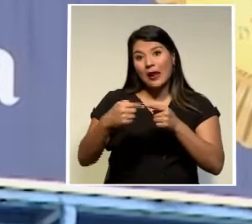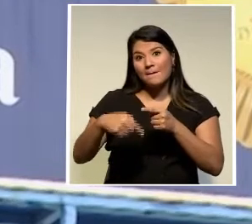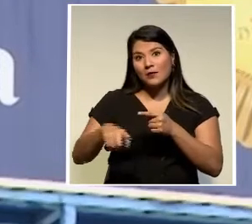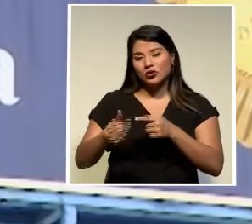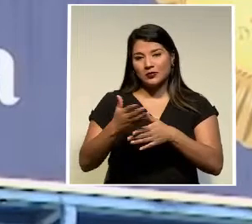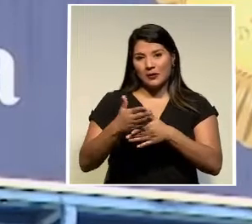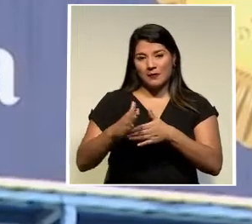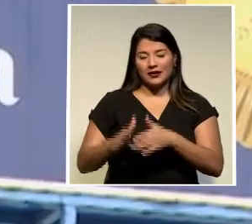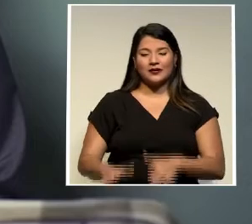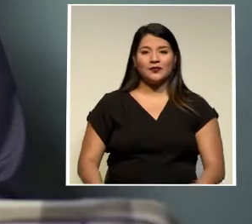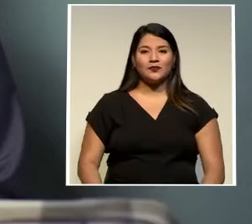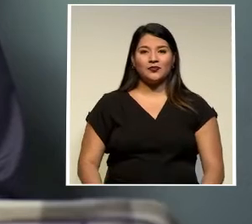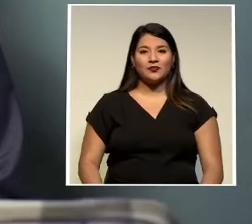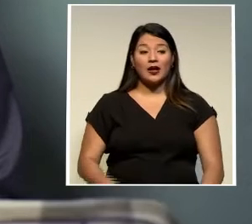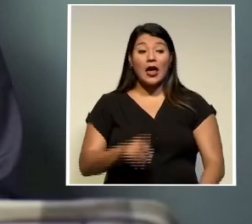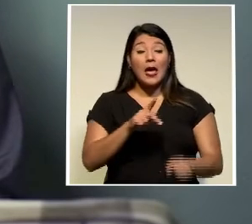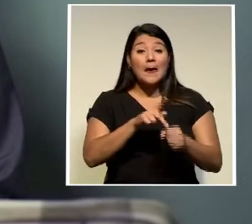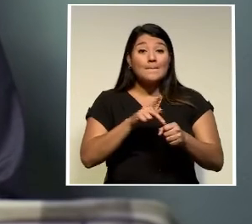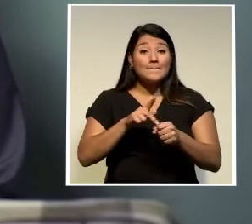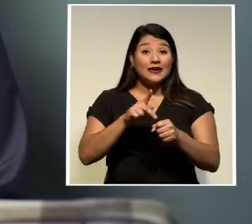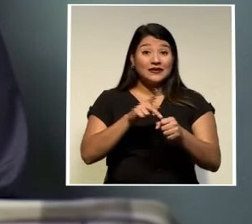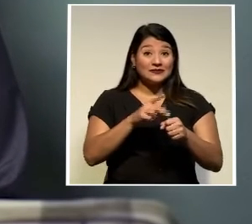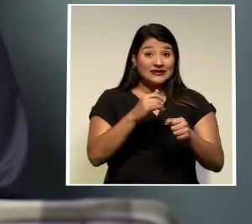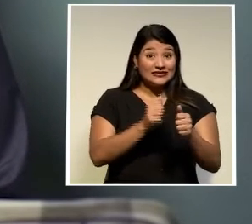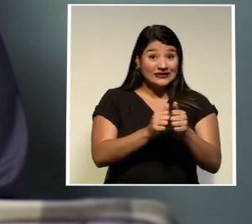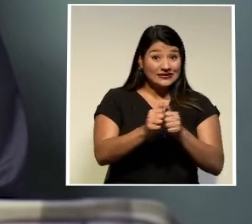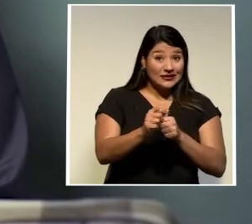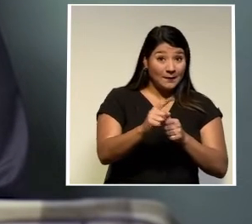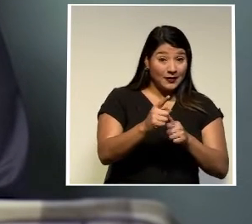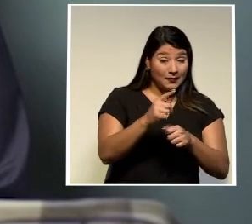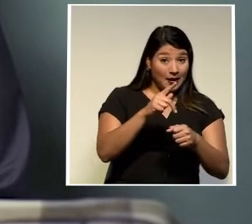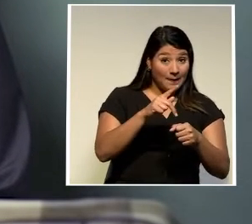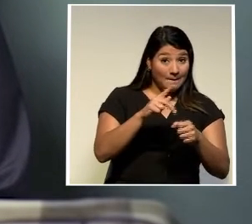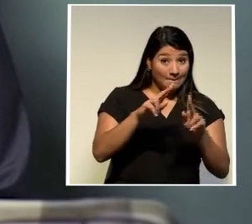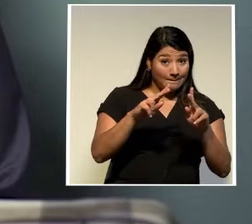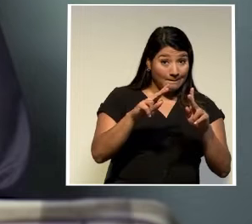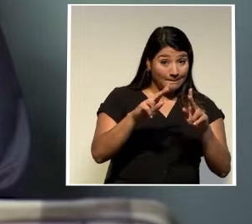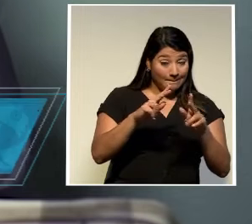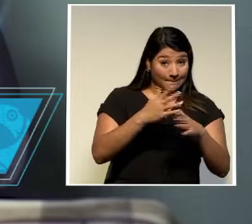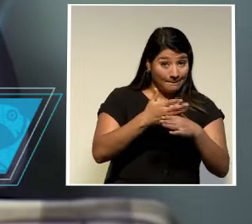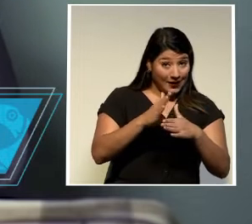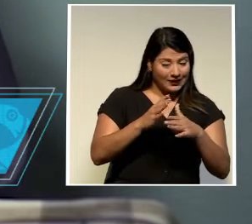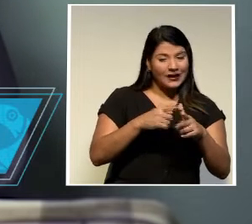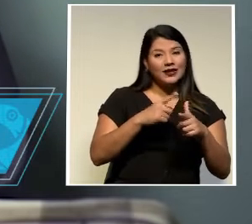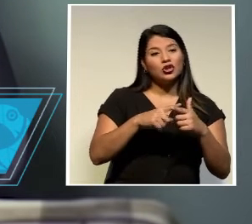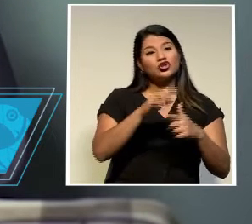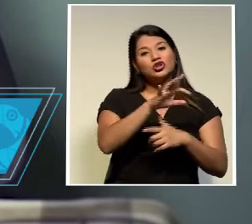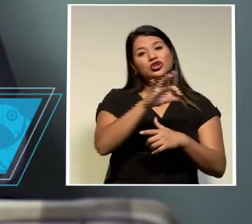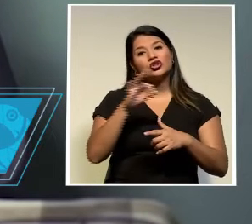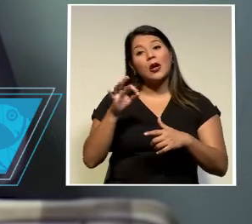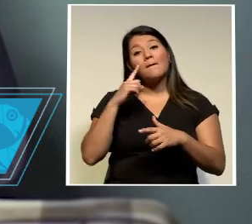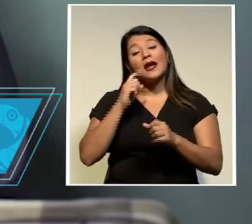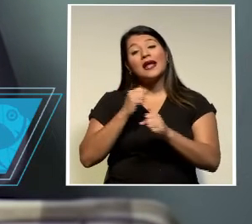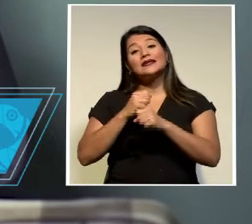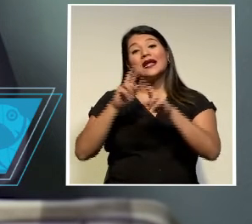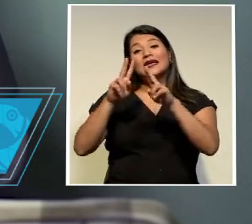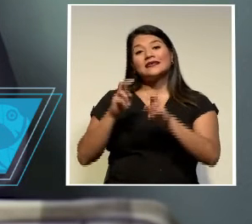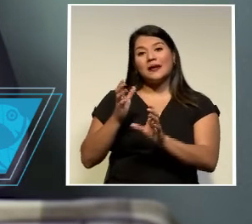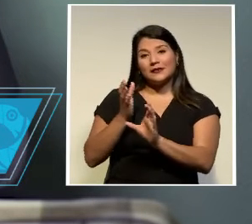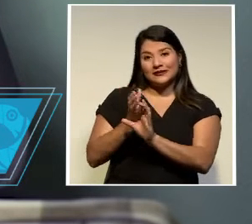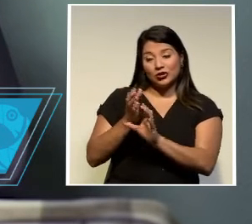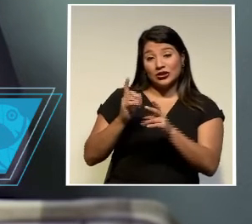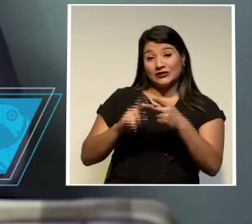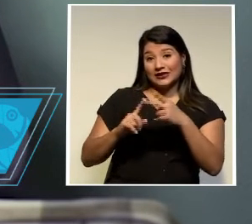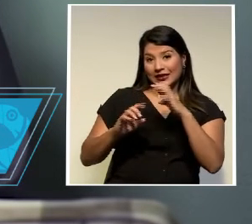aquellos oferentes que superen la primera fase serán convocados a realizar las pruebas psicológicas y una